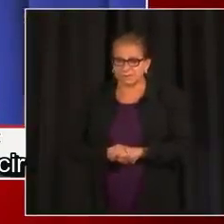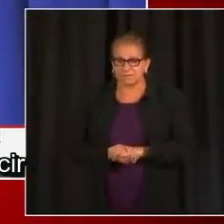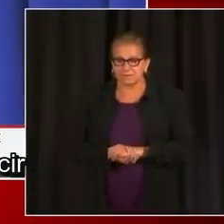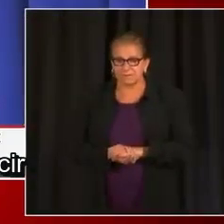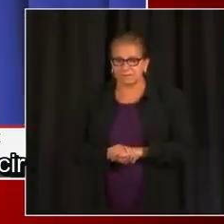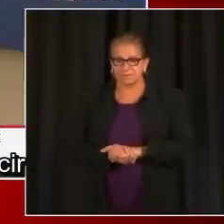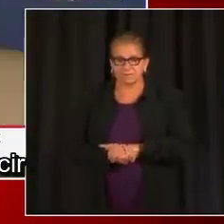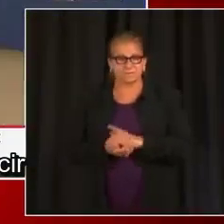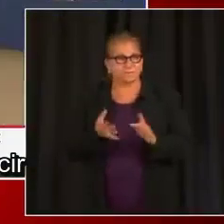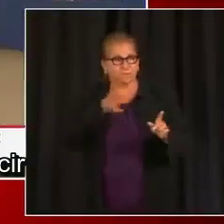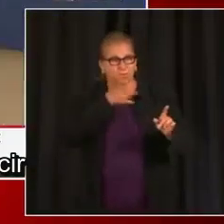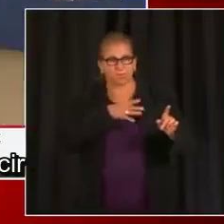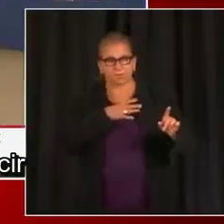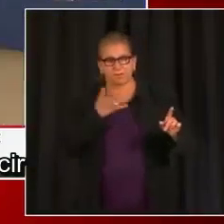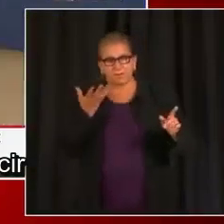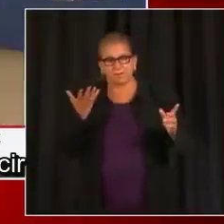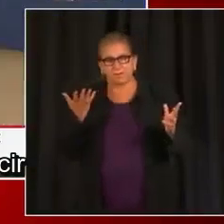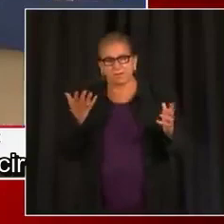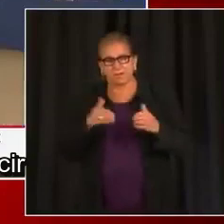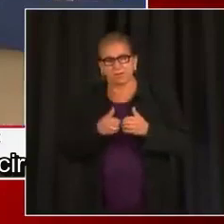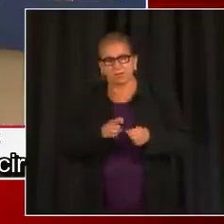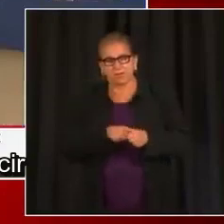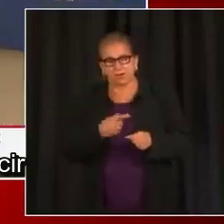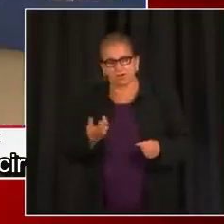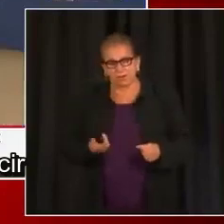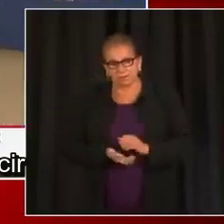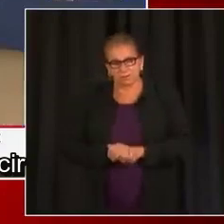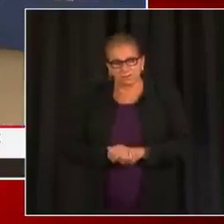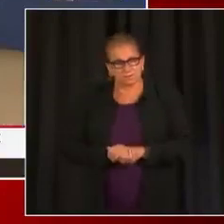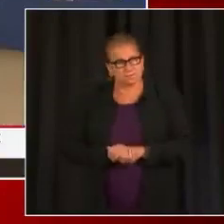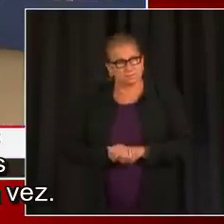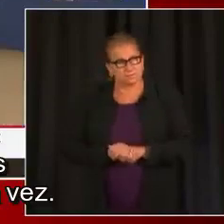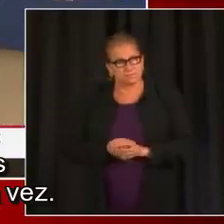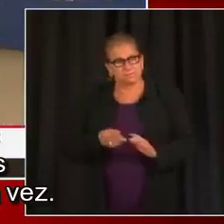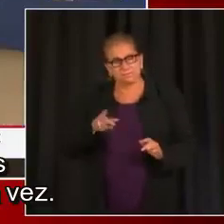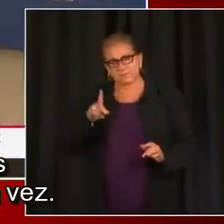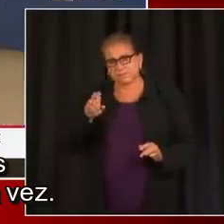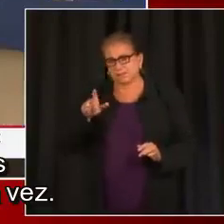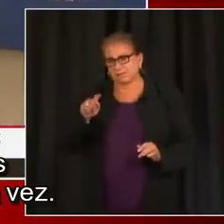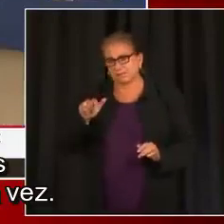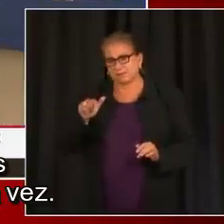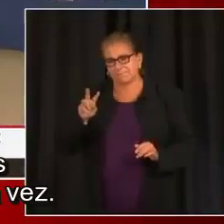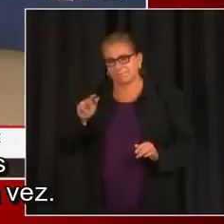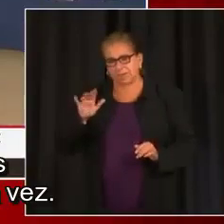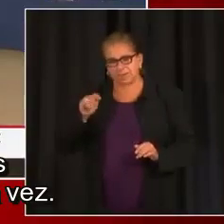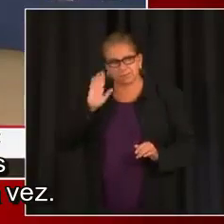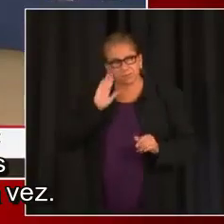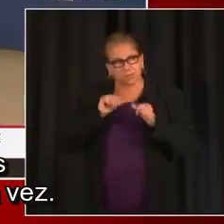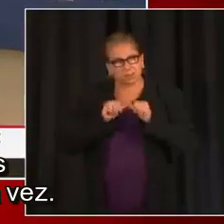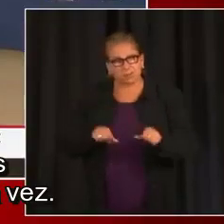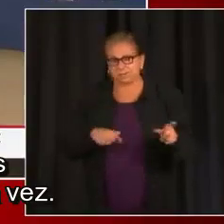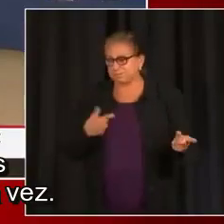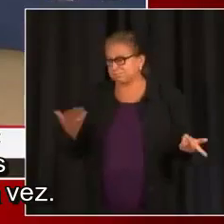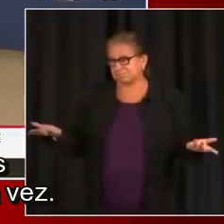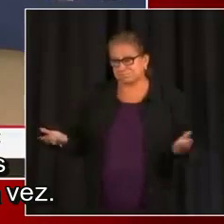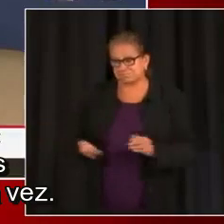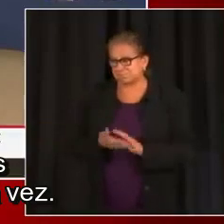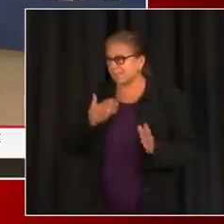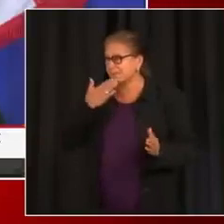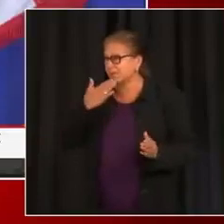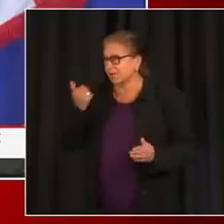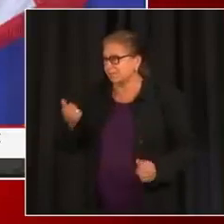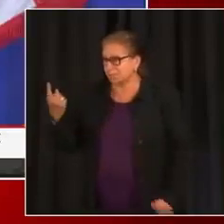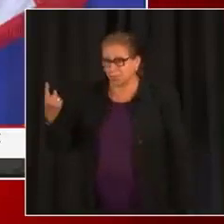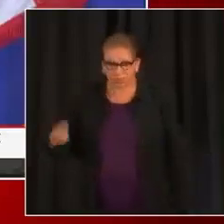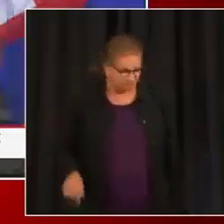quería saber si podían predecir cuánto iba a durar esto. ¿Cuándo podríamos quitarnos las mascarillas otra vez en el interior? No lo sé.